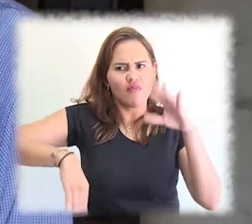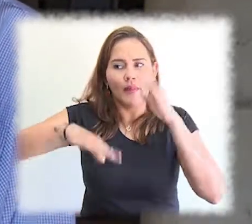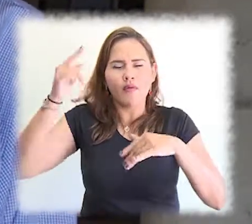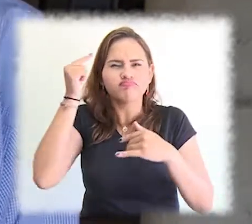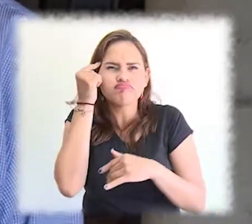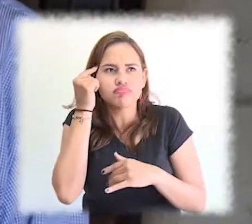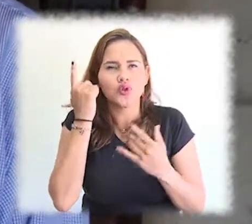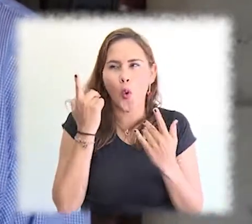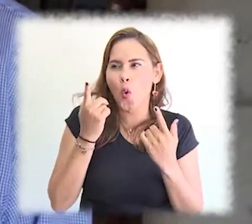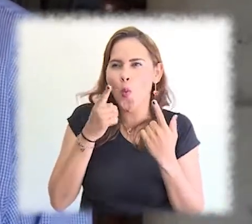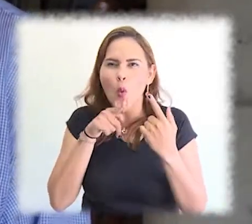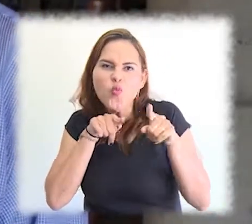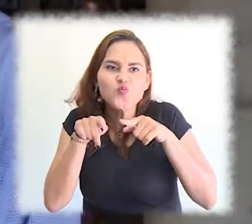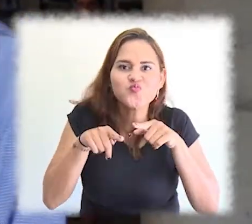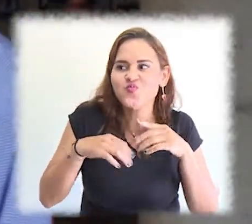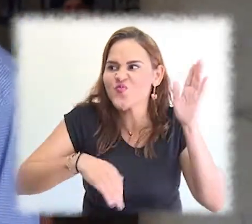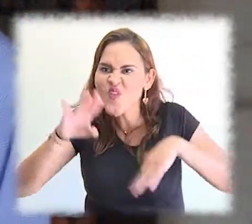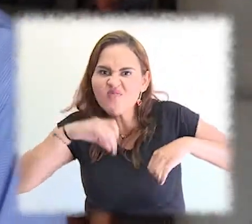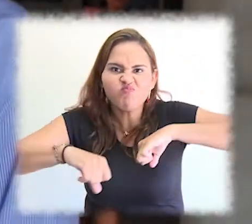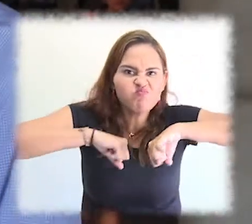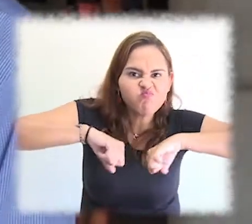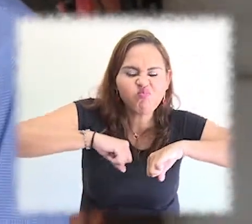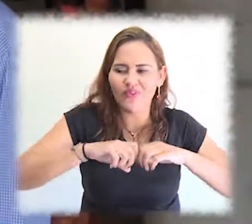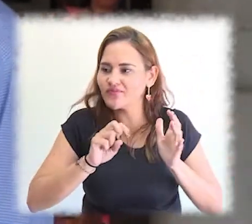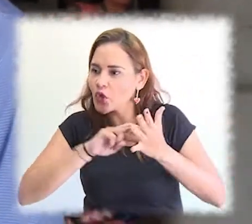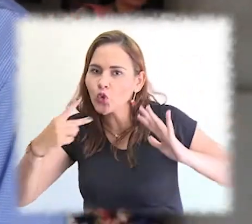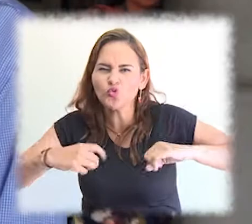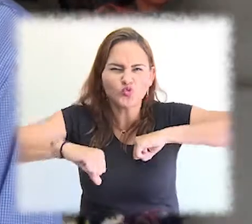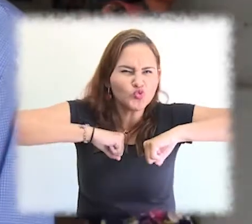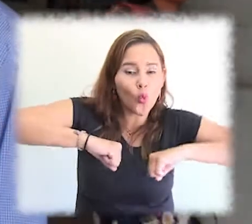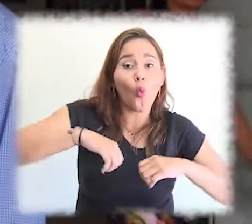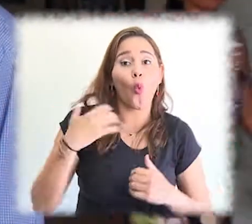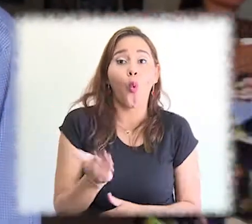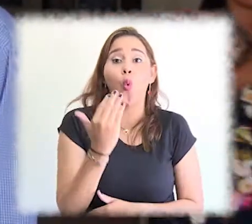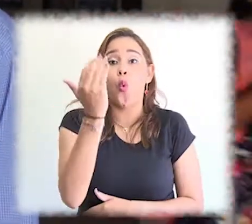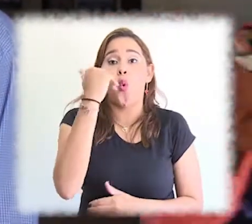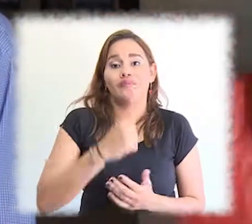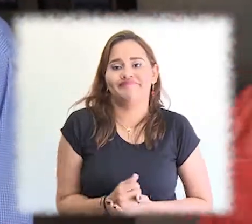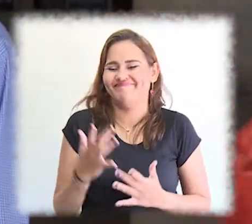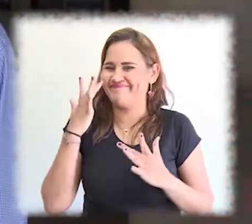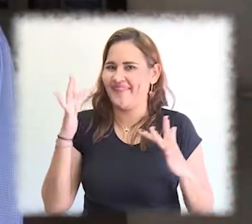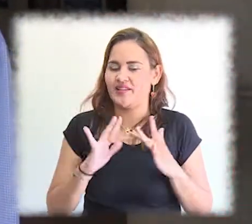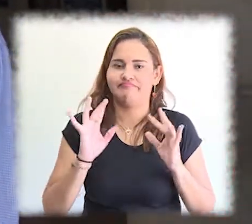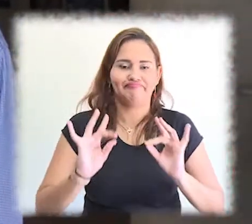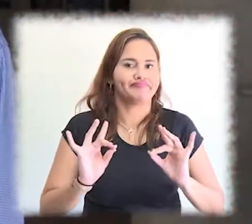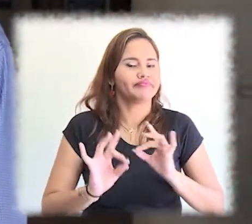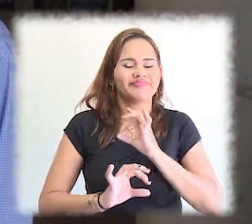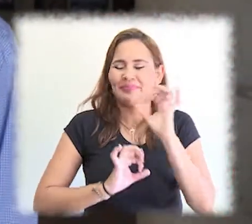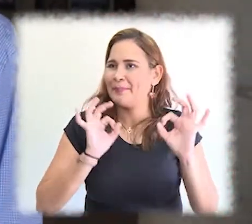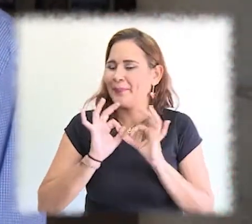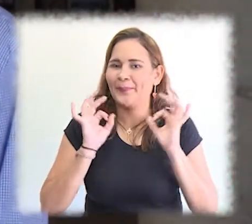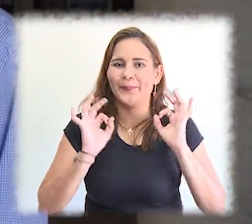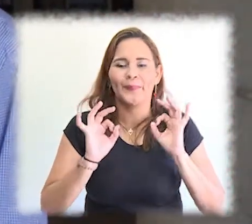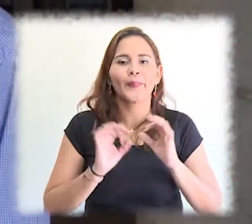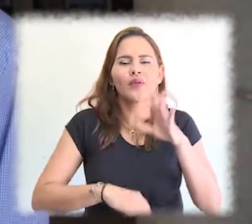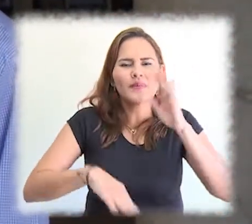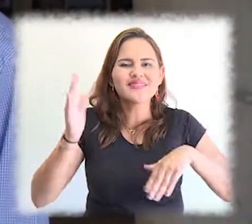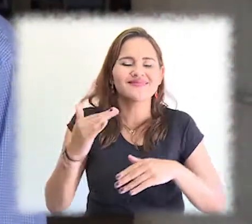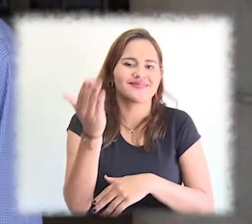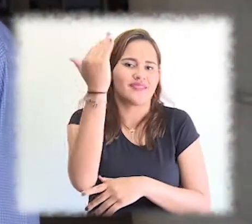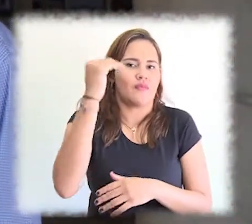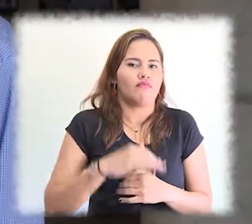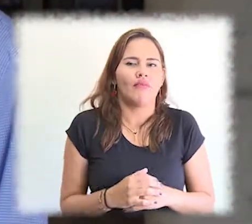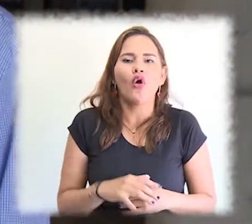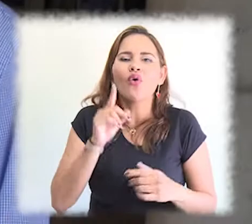creo que son elementos fundamentales para el desarrollo del país y en los cuales la universidad en